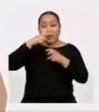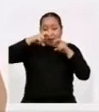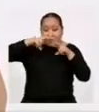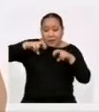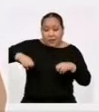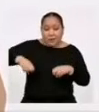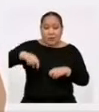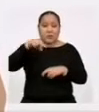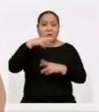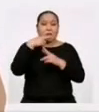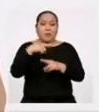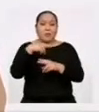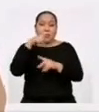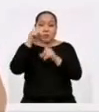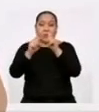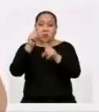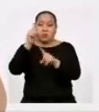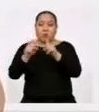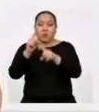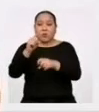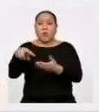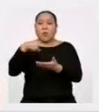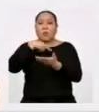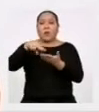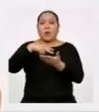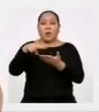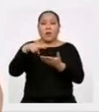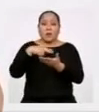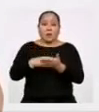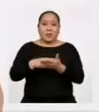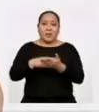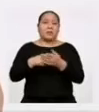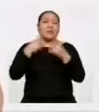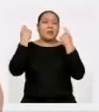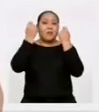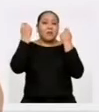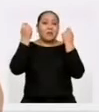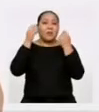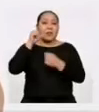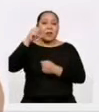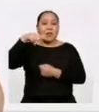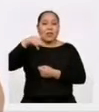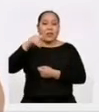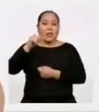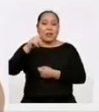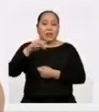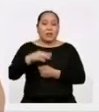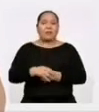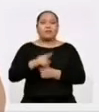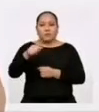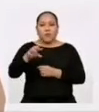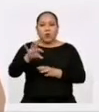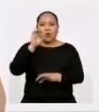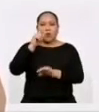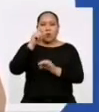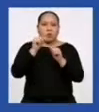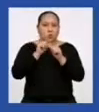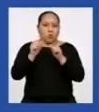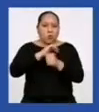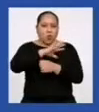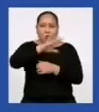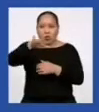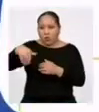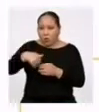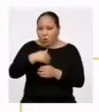aplicada a las y los danzantes de la Candelaria, podemos obtener un valor que represente a todas las edades de los que bailan o